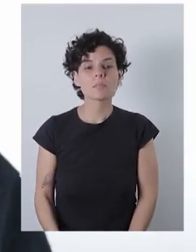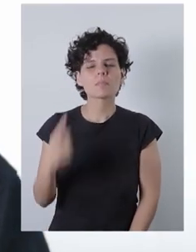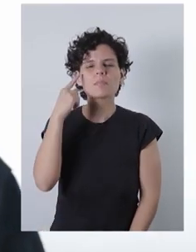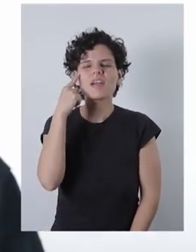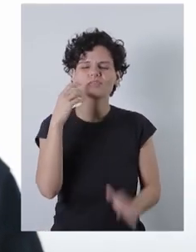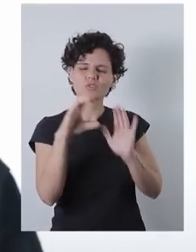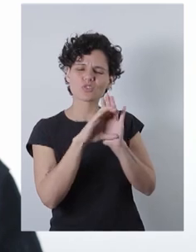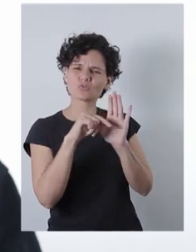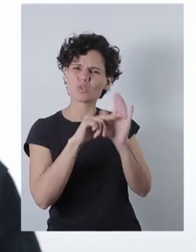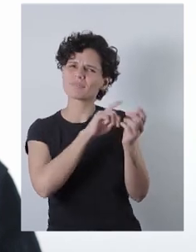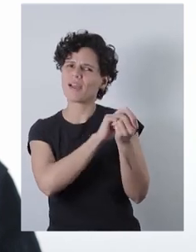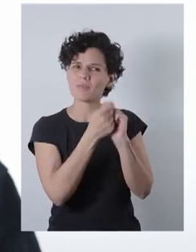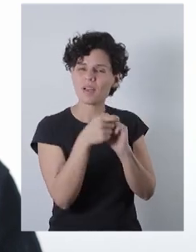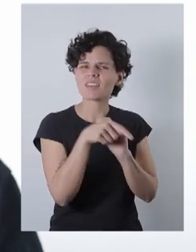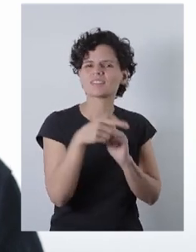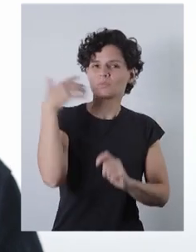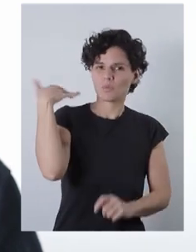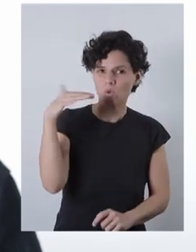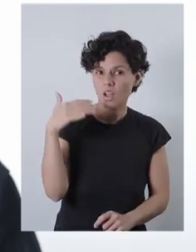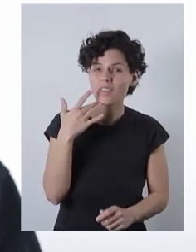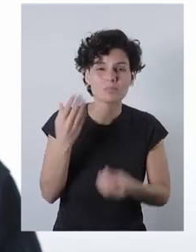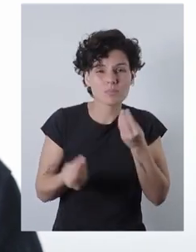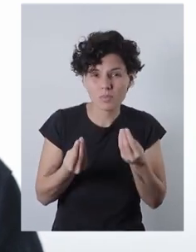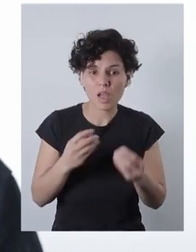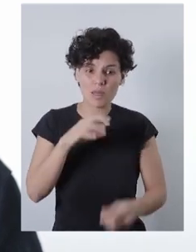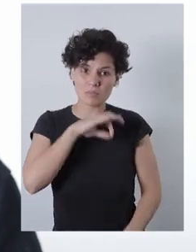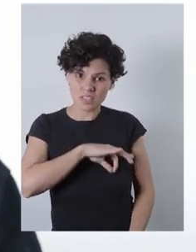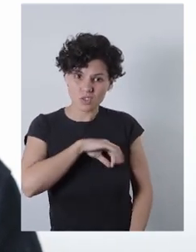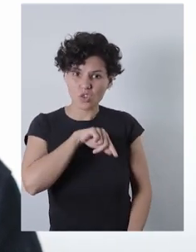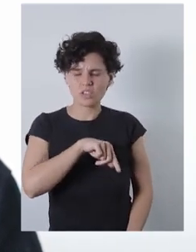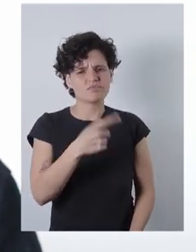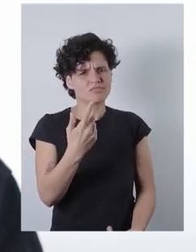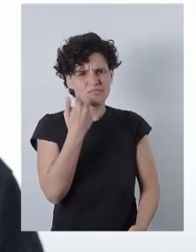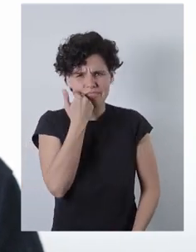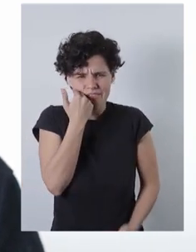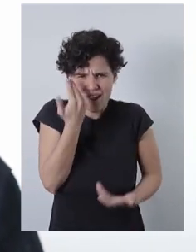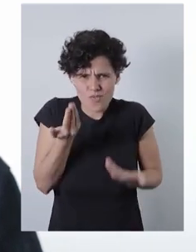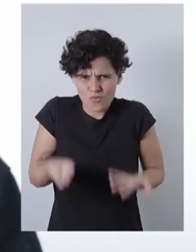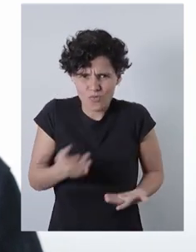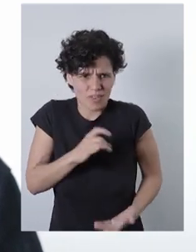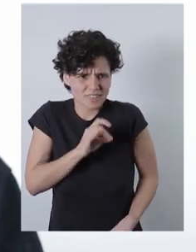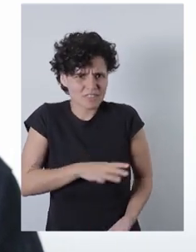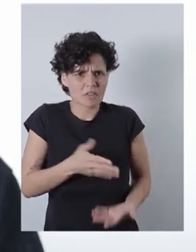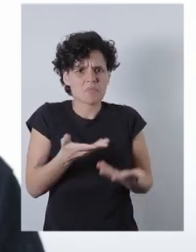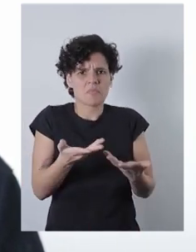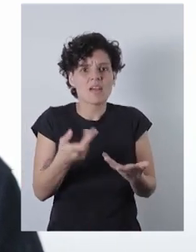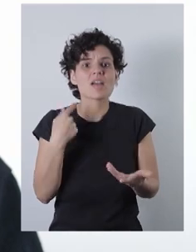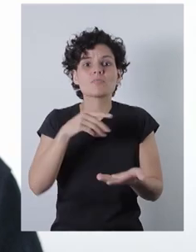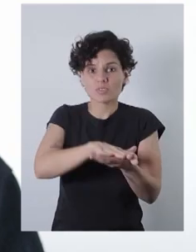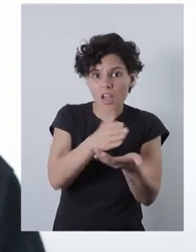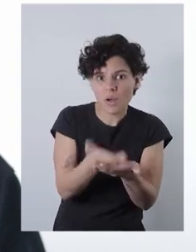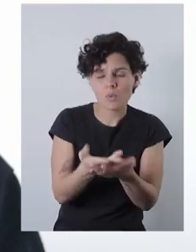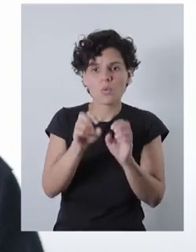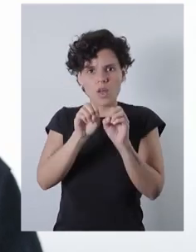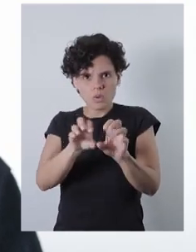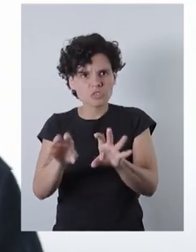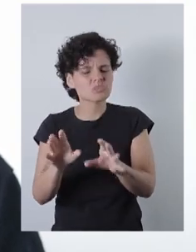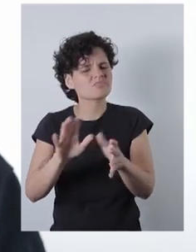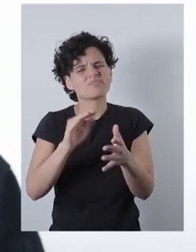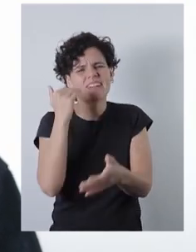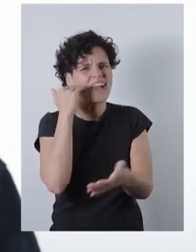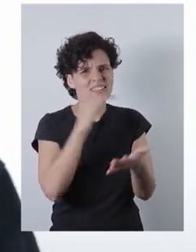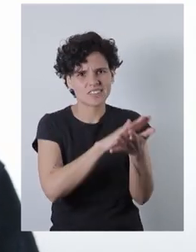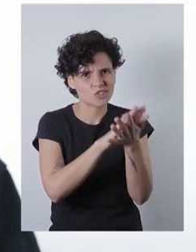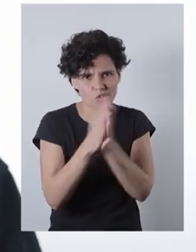Pienso cambiar la Constitución es muy importante por las pensiones, que es una vergüenza en Chile, por la salud, por la educación, por casi